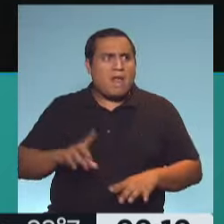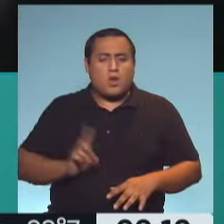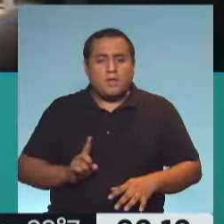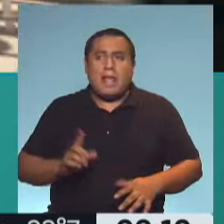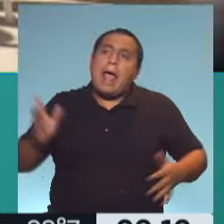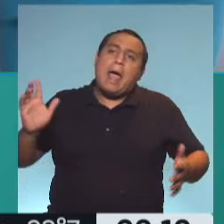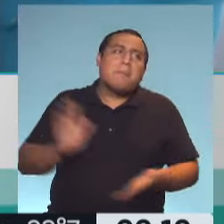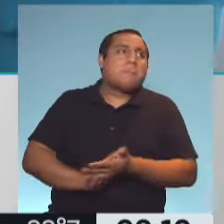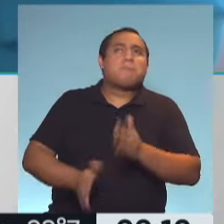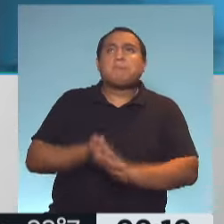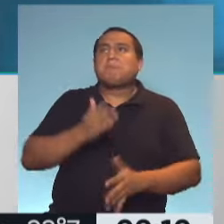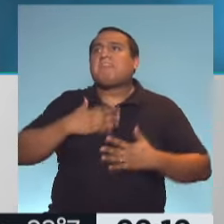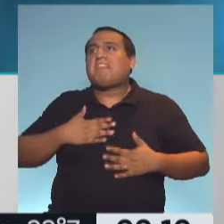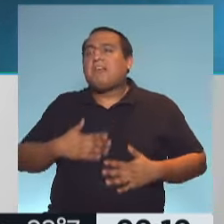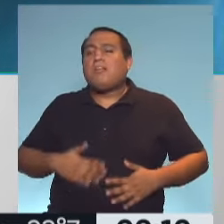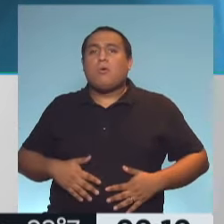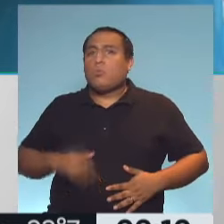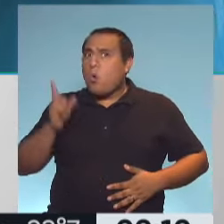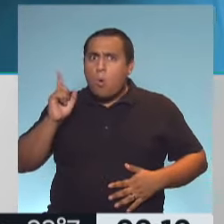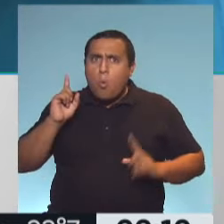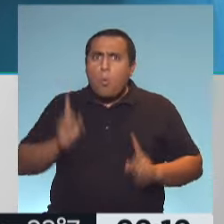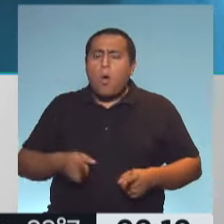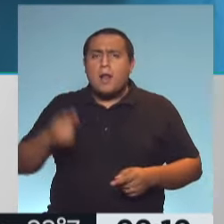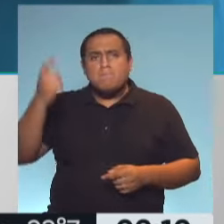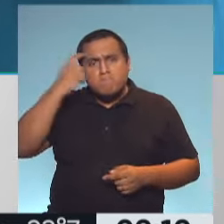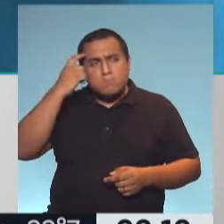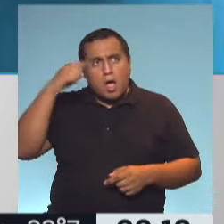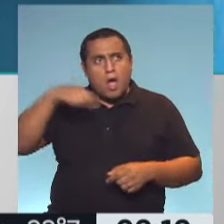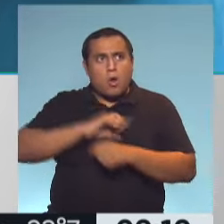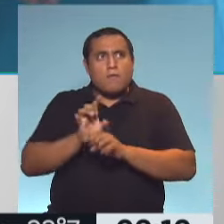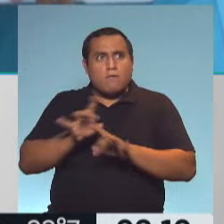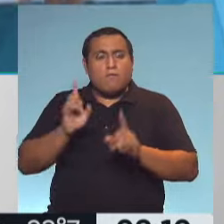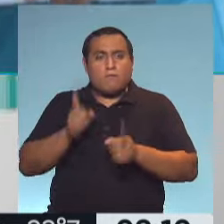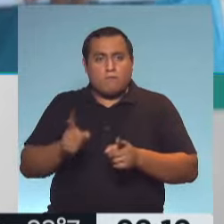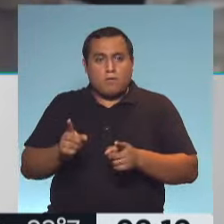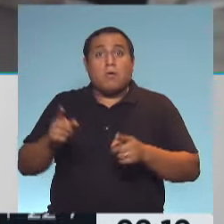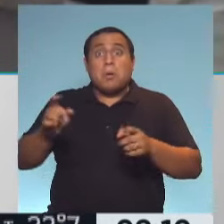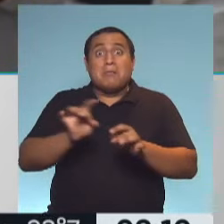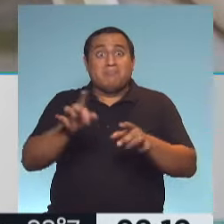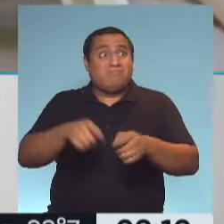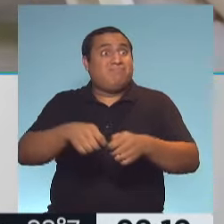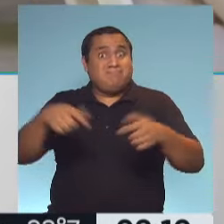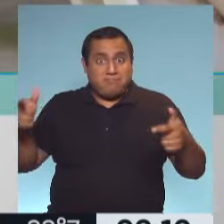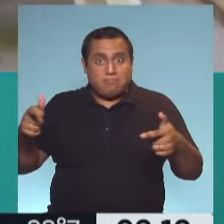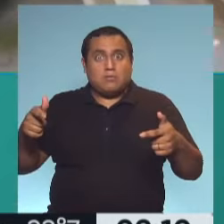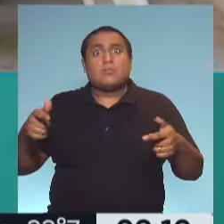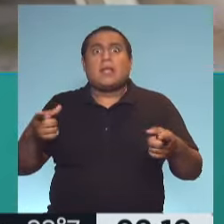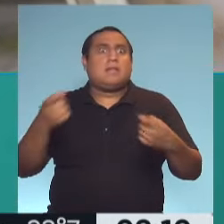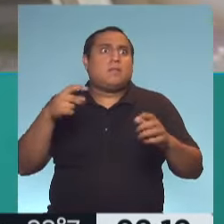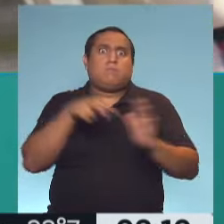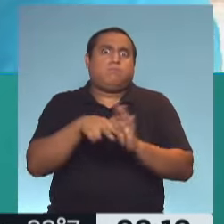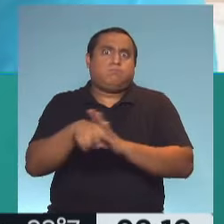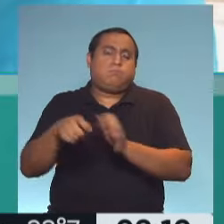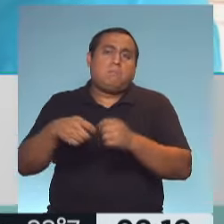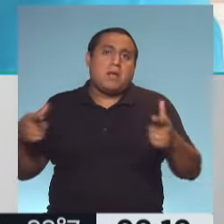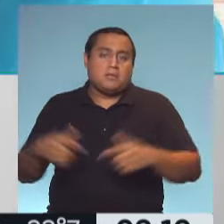haya cambiado. Totalmente. preocupante. Seguimos en pandemia. También aumento de casos significa una proporción de personas que van a preferir hospitalizaciones. Totalmente.